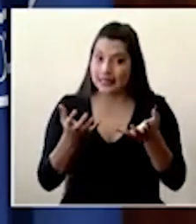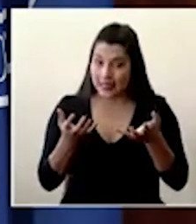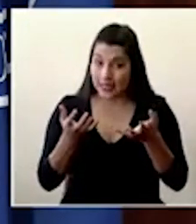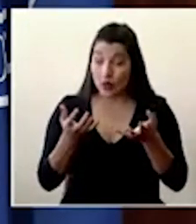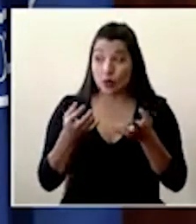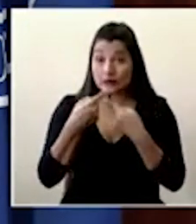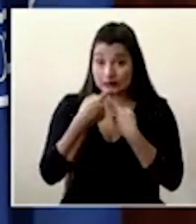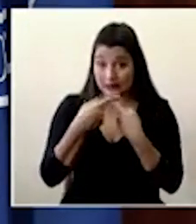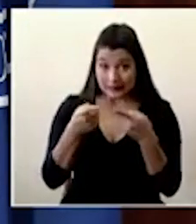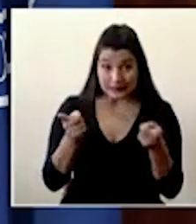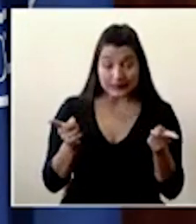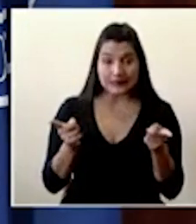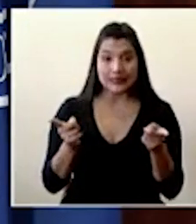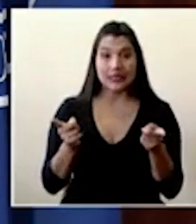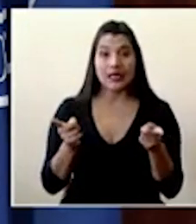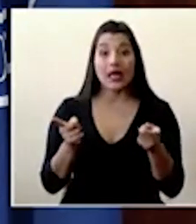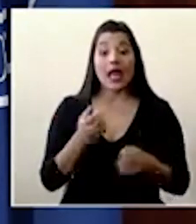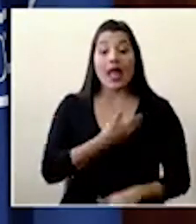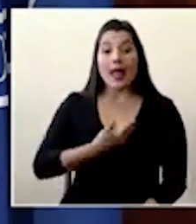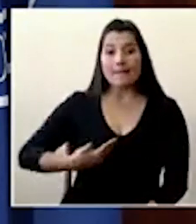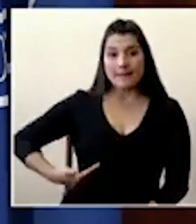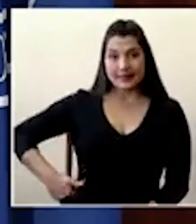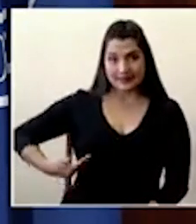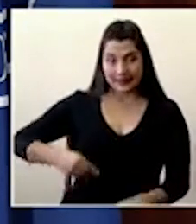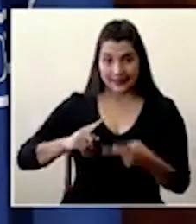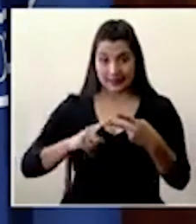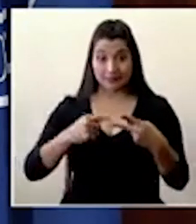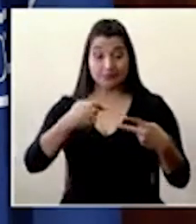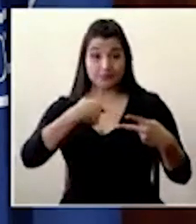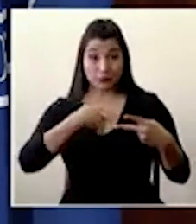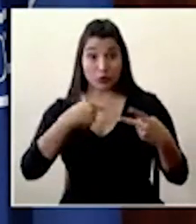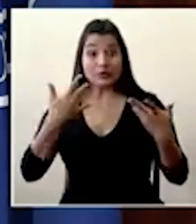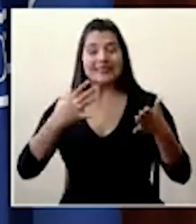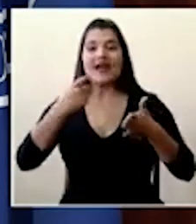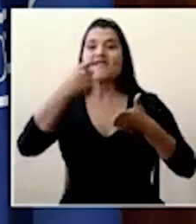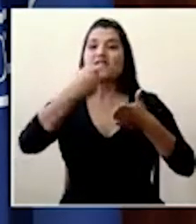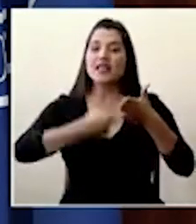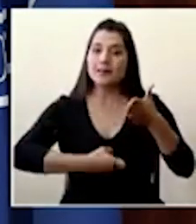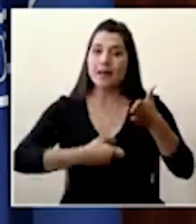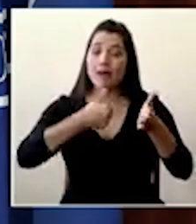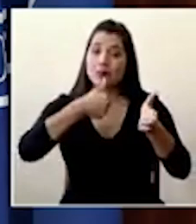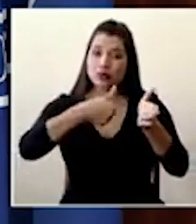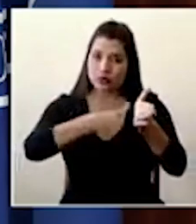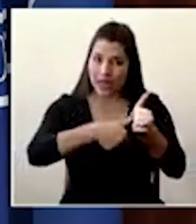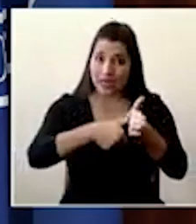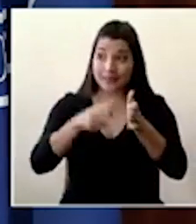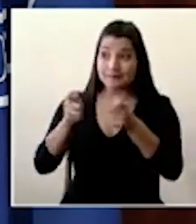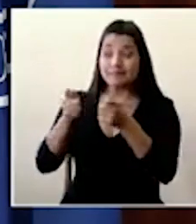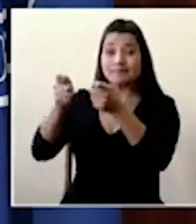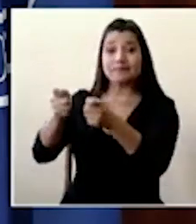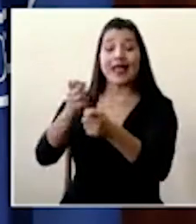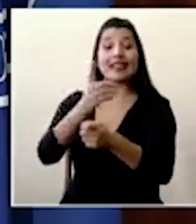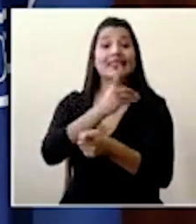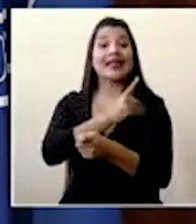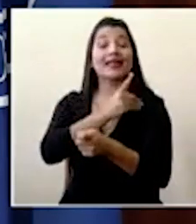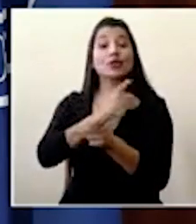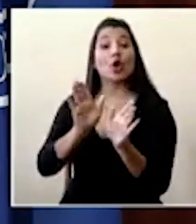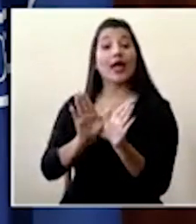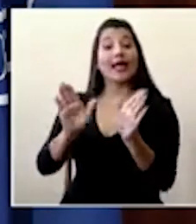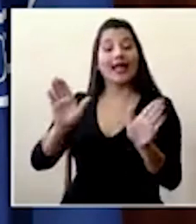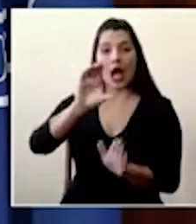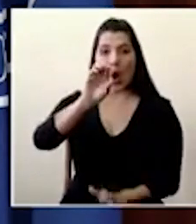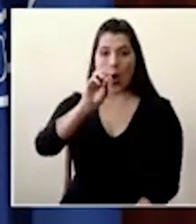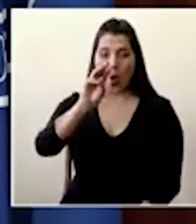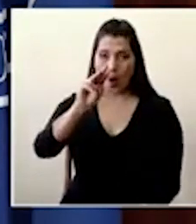indicación que tanto el presidente como mi persona hemos firmado una nota dirigida al director general de la OMS,